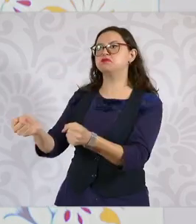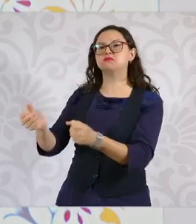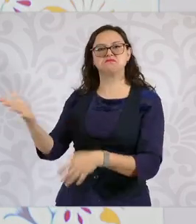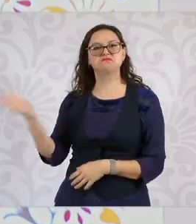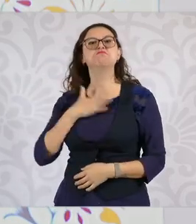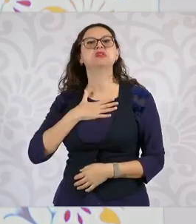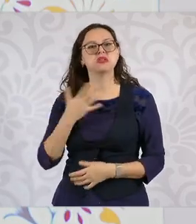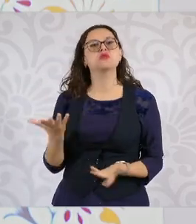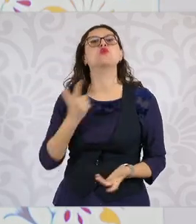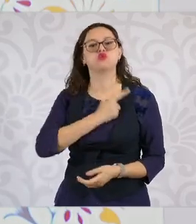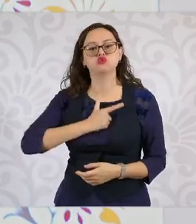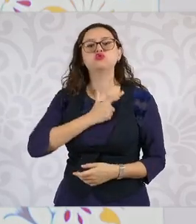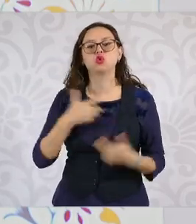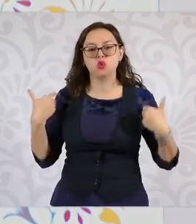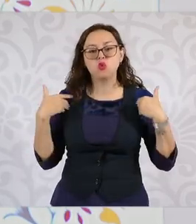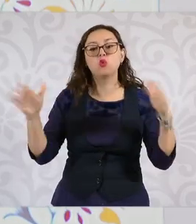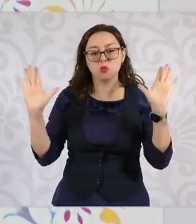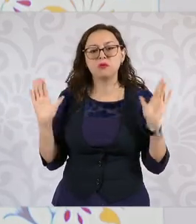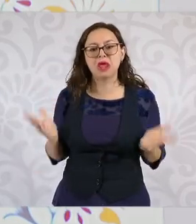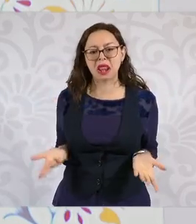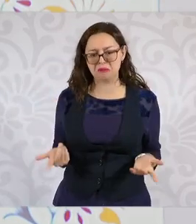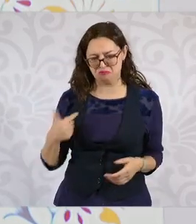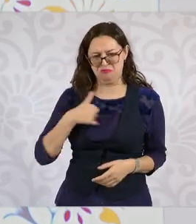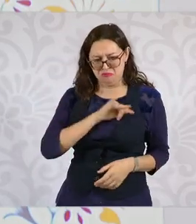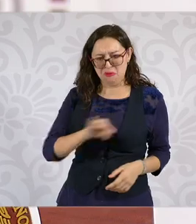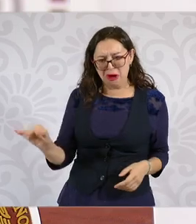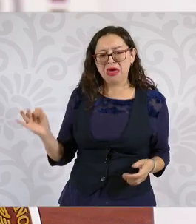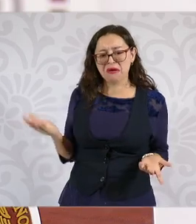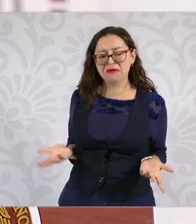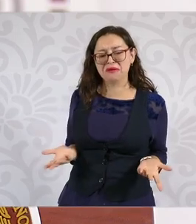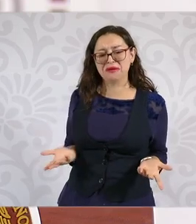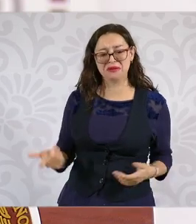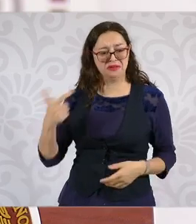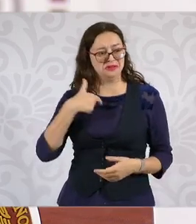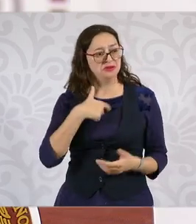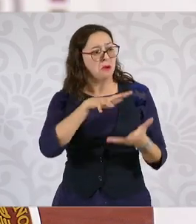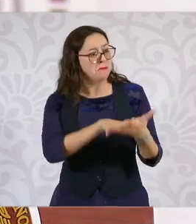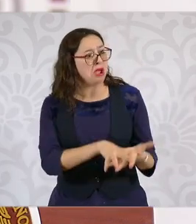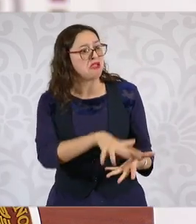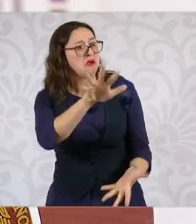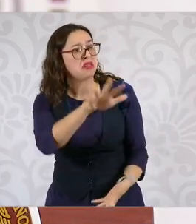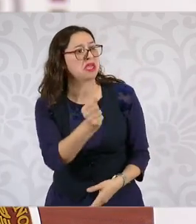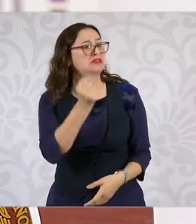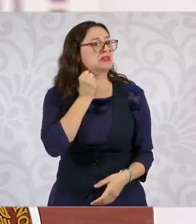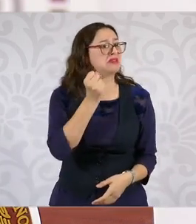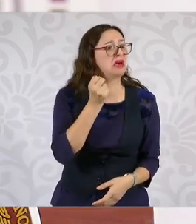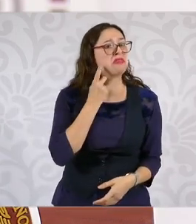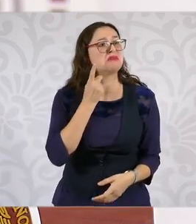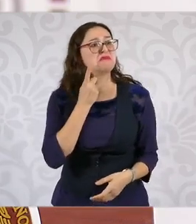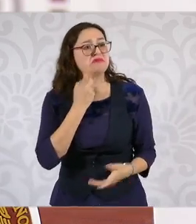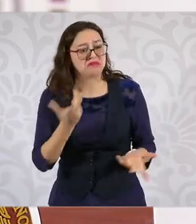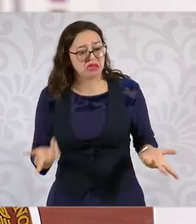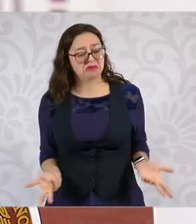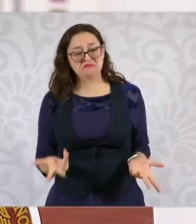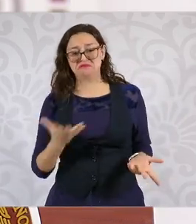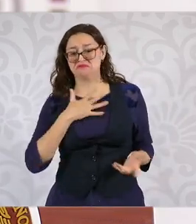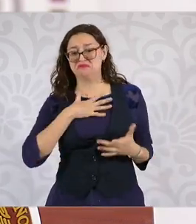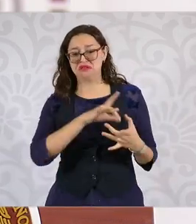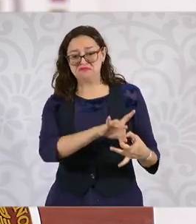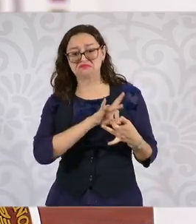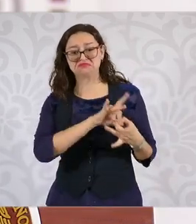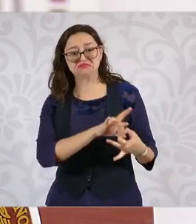movimiento político y si no, de todas maneras, pues la presidenta nombra.